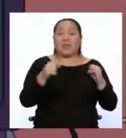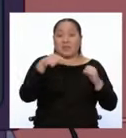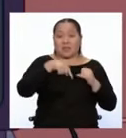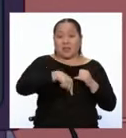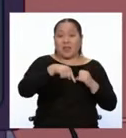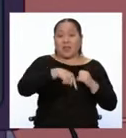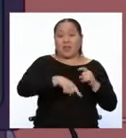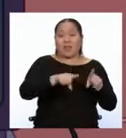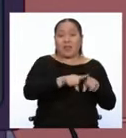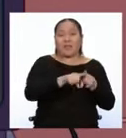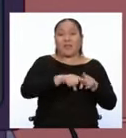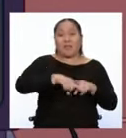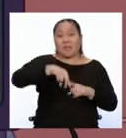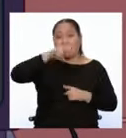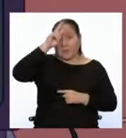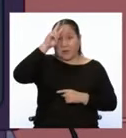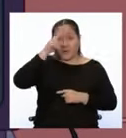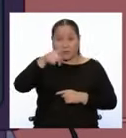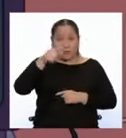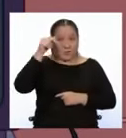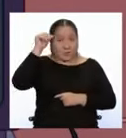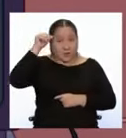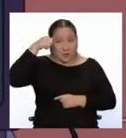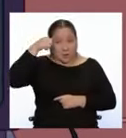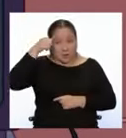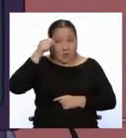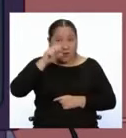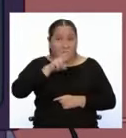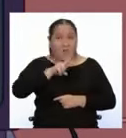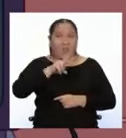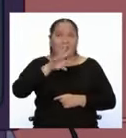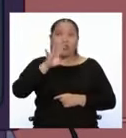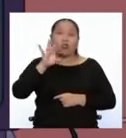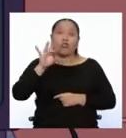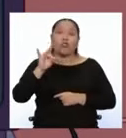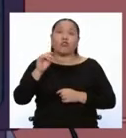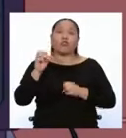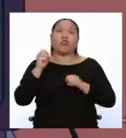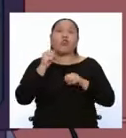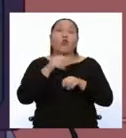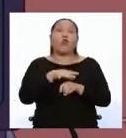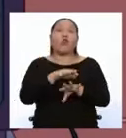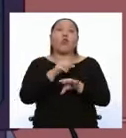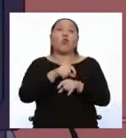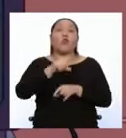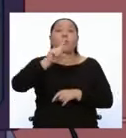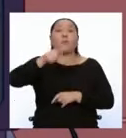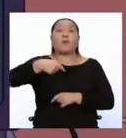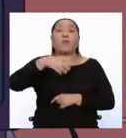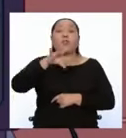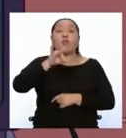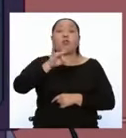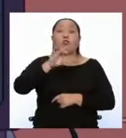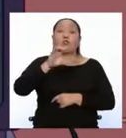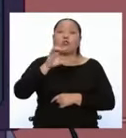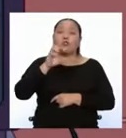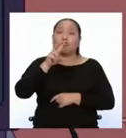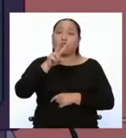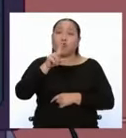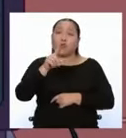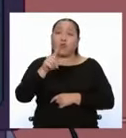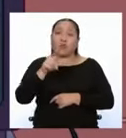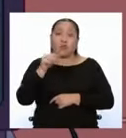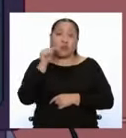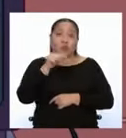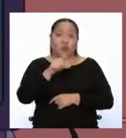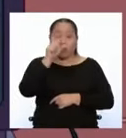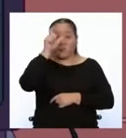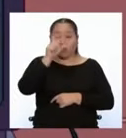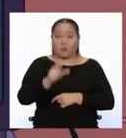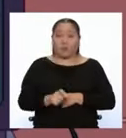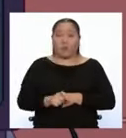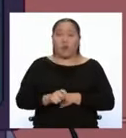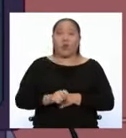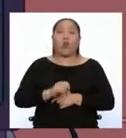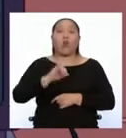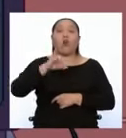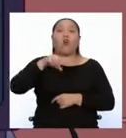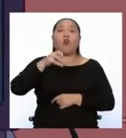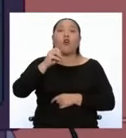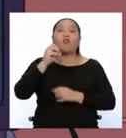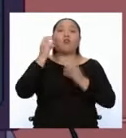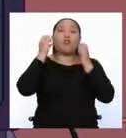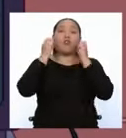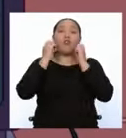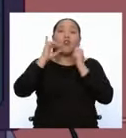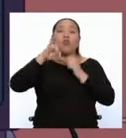país. ¿La recuerdas? Un 28 de julio de 1821, cuando el libertador, don José de San Martín,